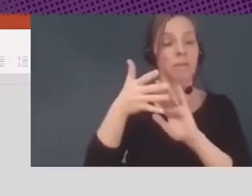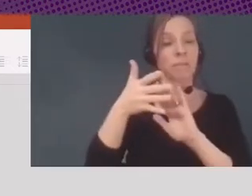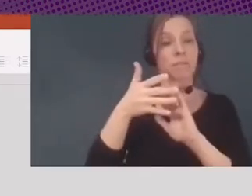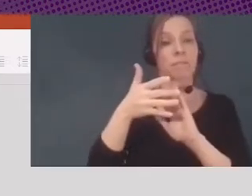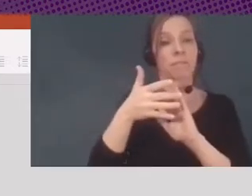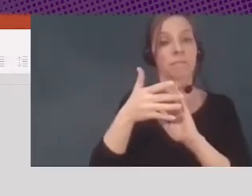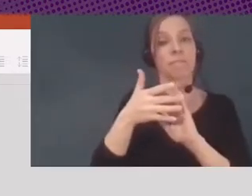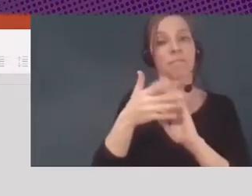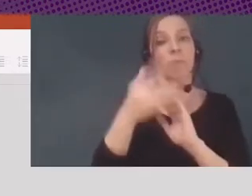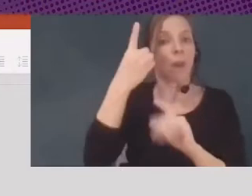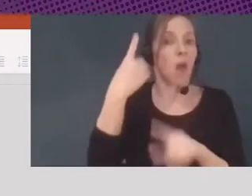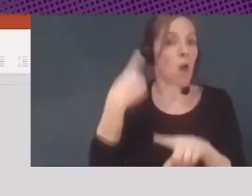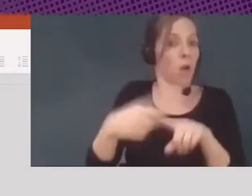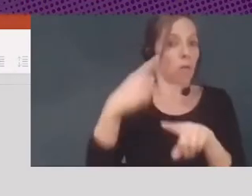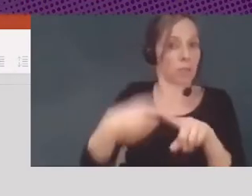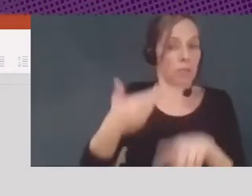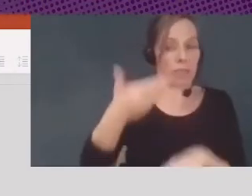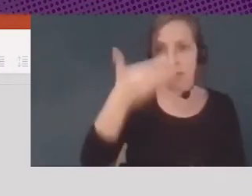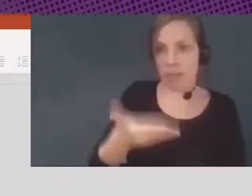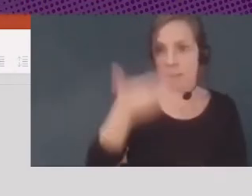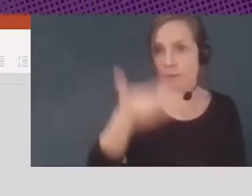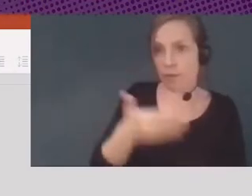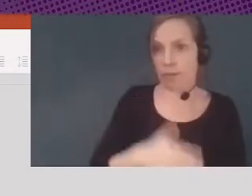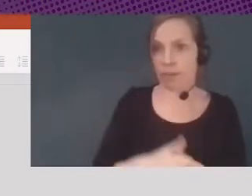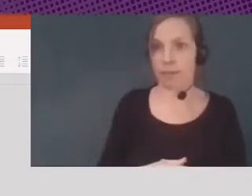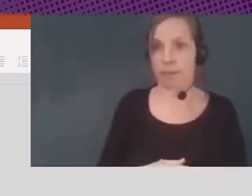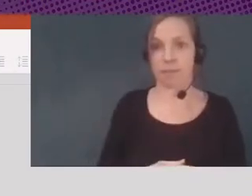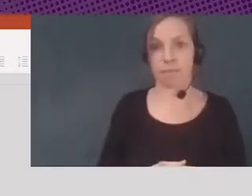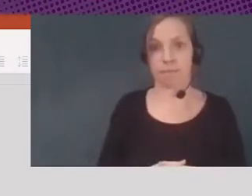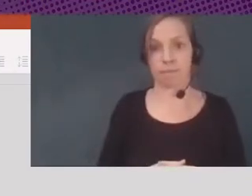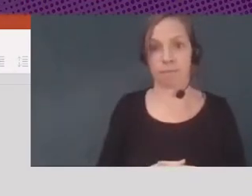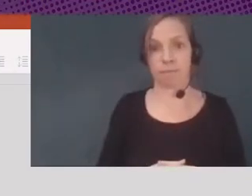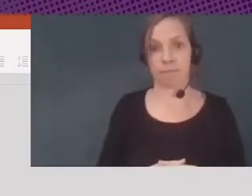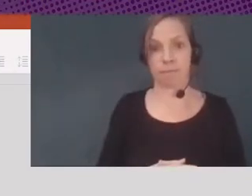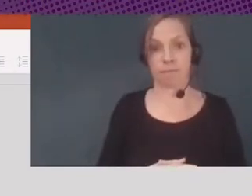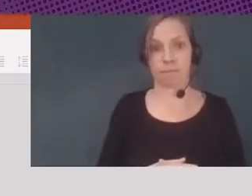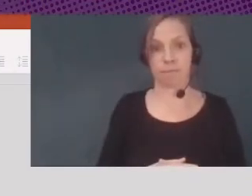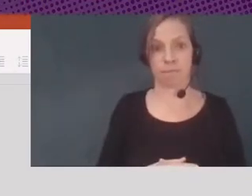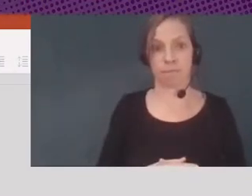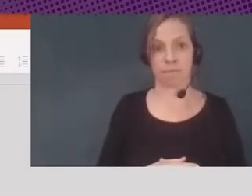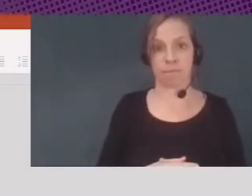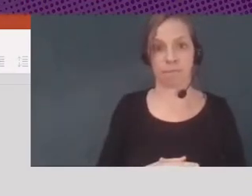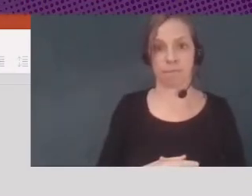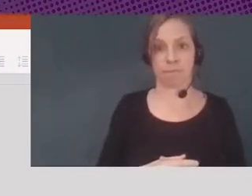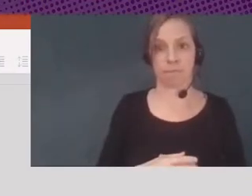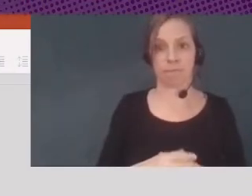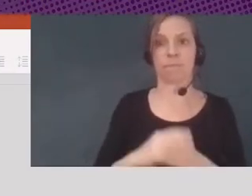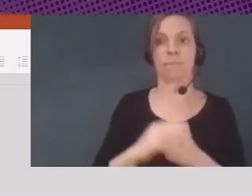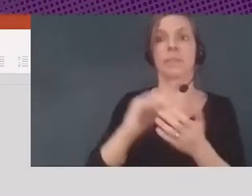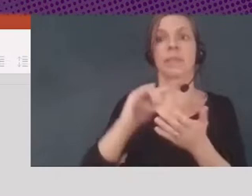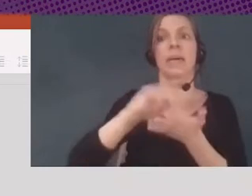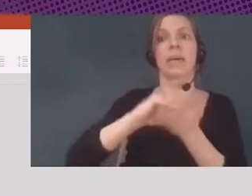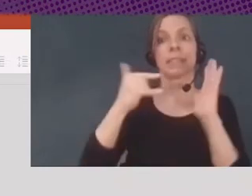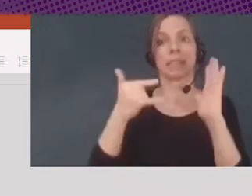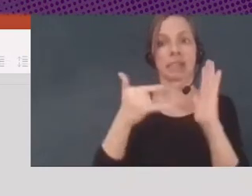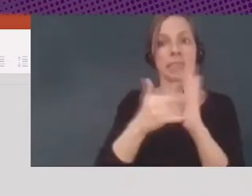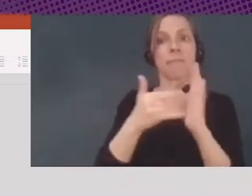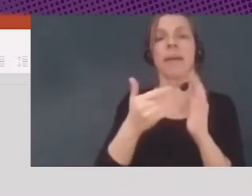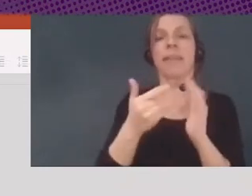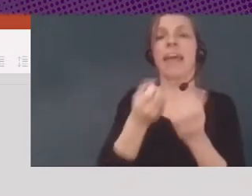muy importante, como es el sistema del buro de crédito de los datos crediticios.